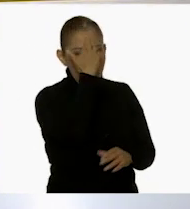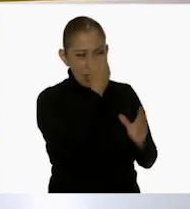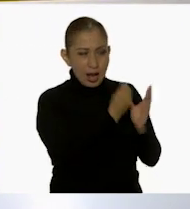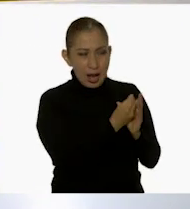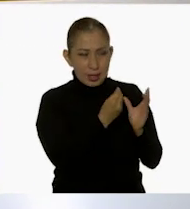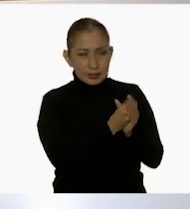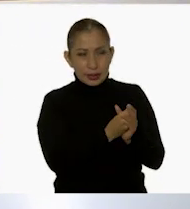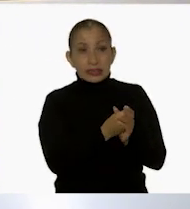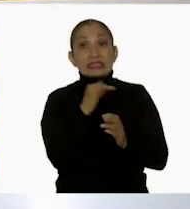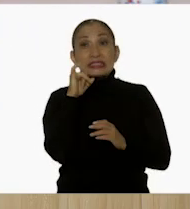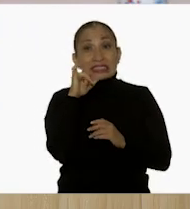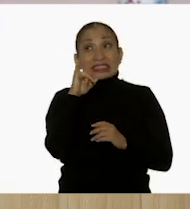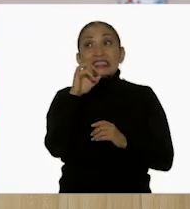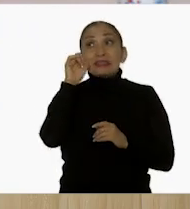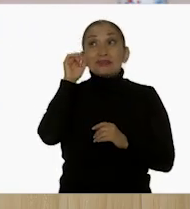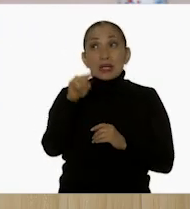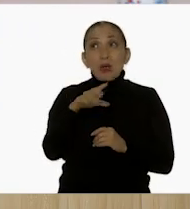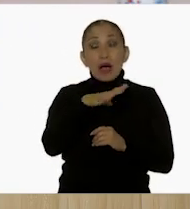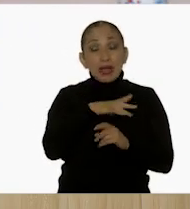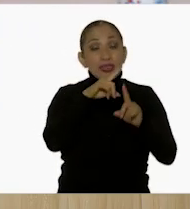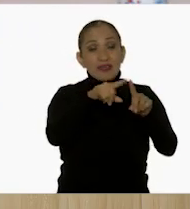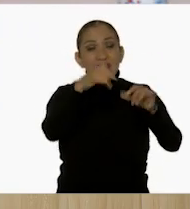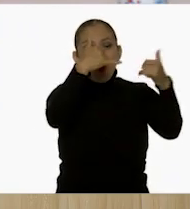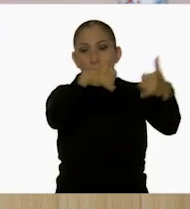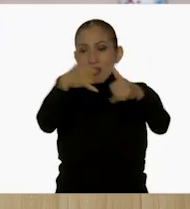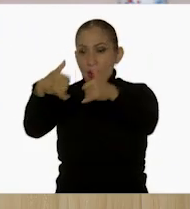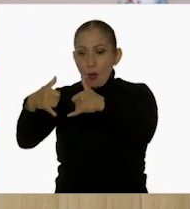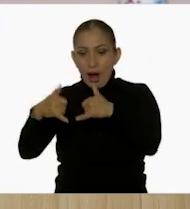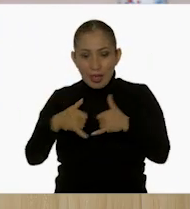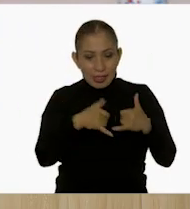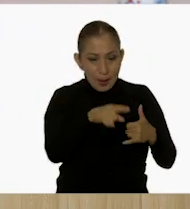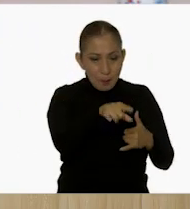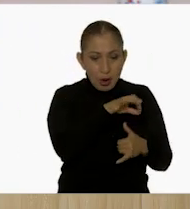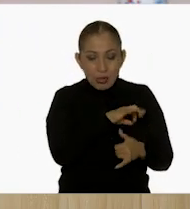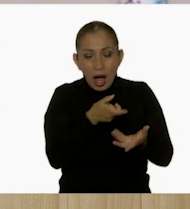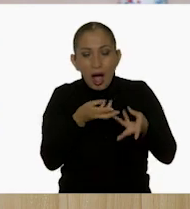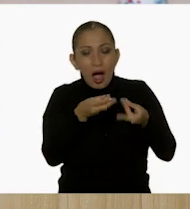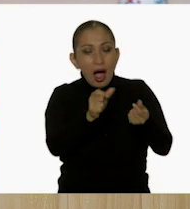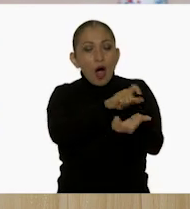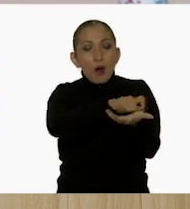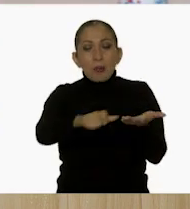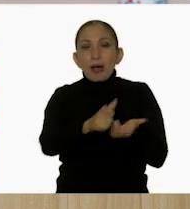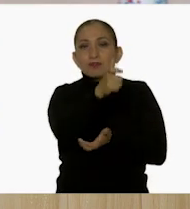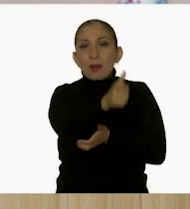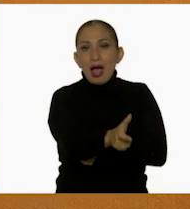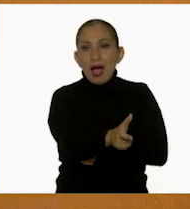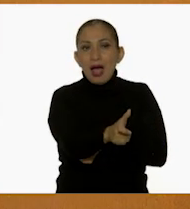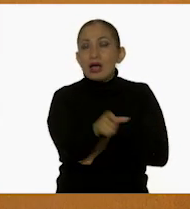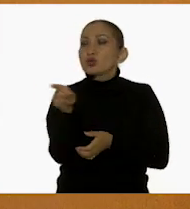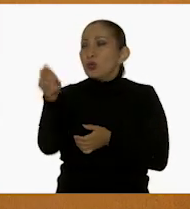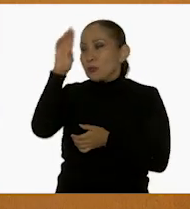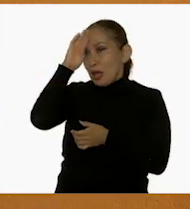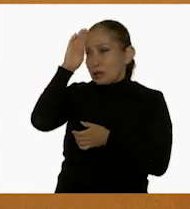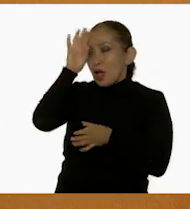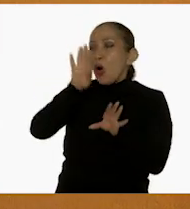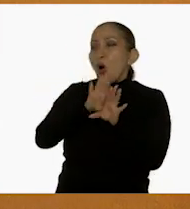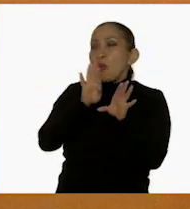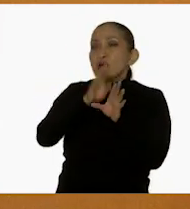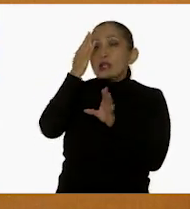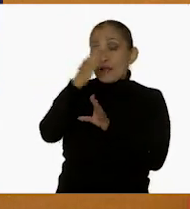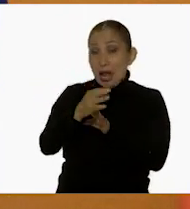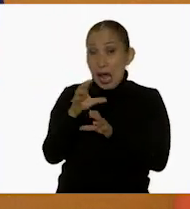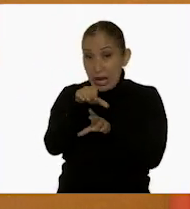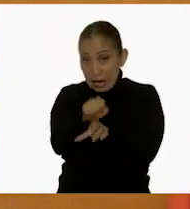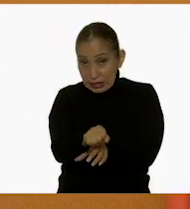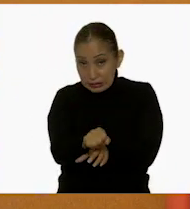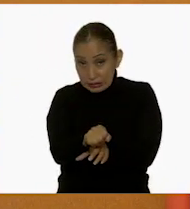clase? Sí, justamente había varios juguetes en los que podíamos gastar ese dinero. Y ustedes, qué opinan? Así es. ¿Cómo podemos saber si le